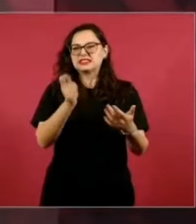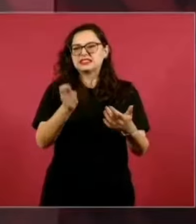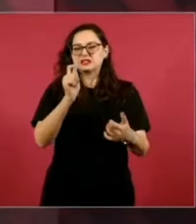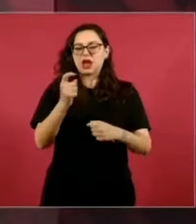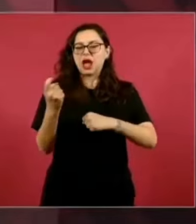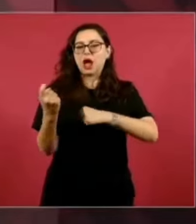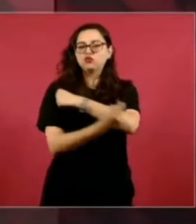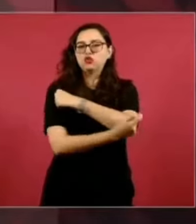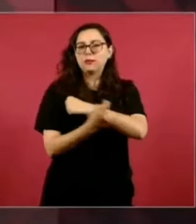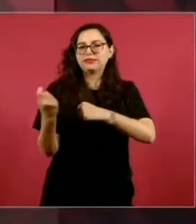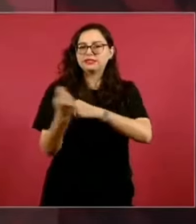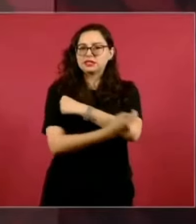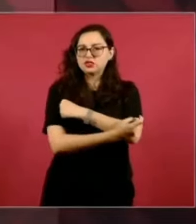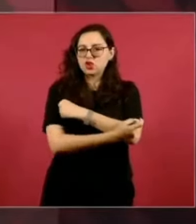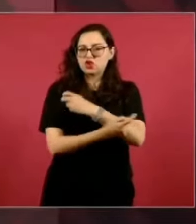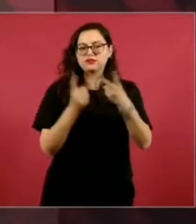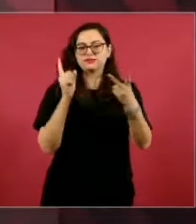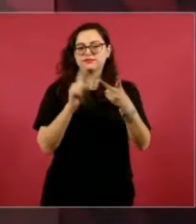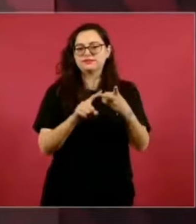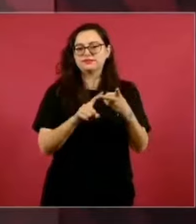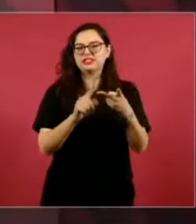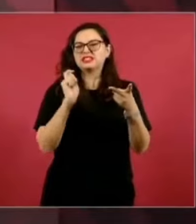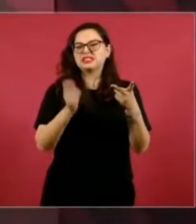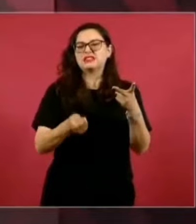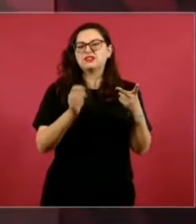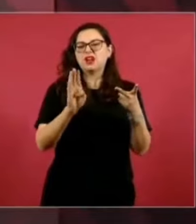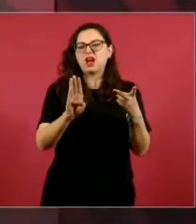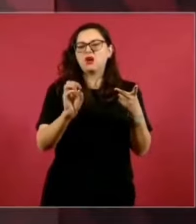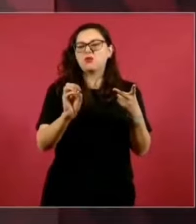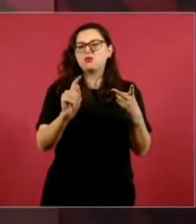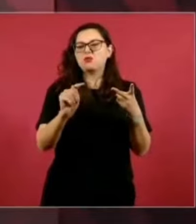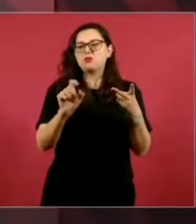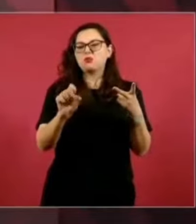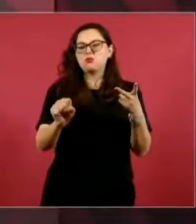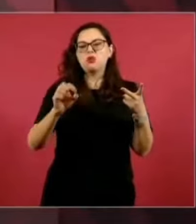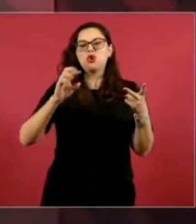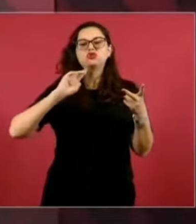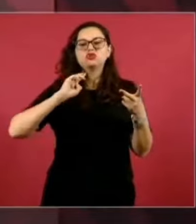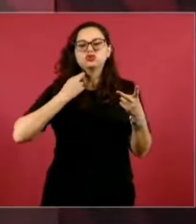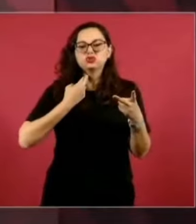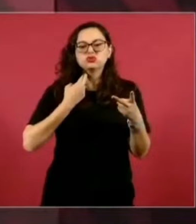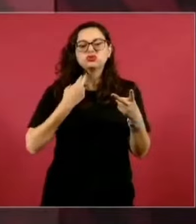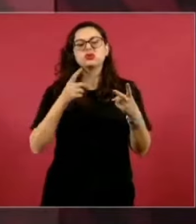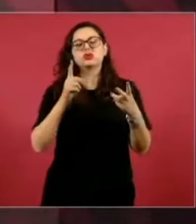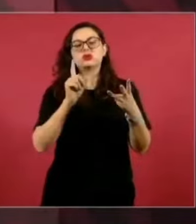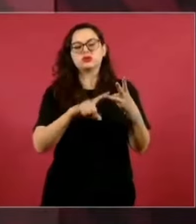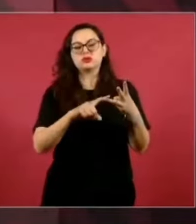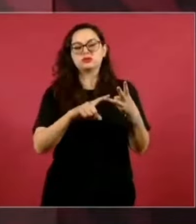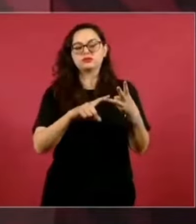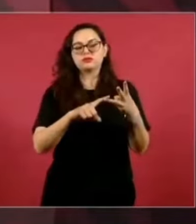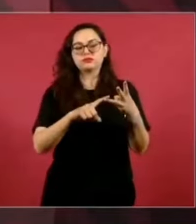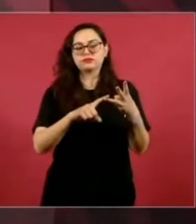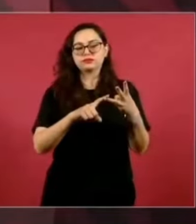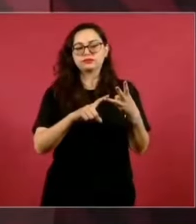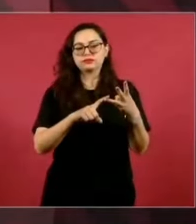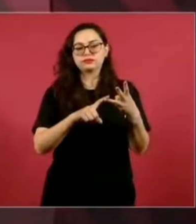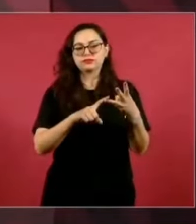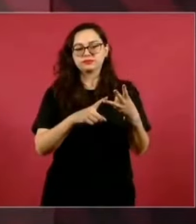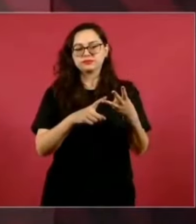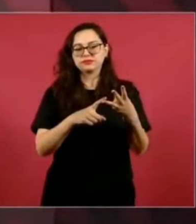cómo operan